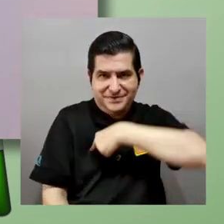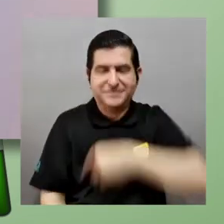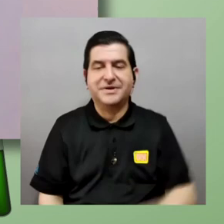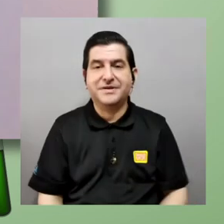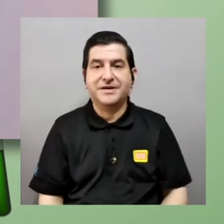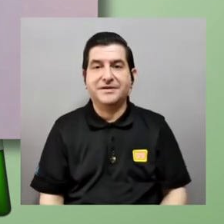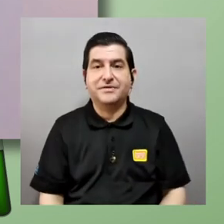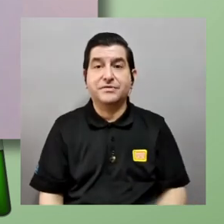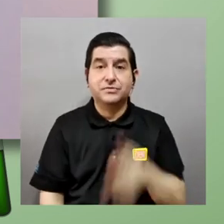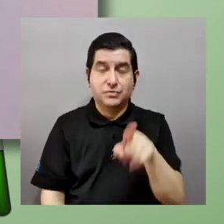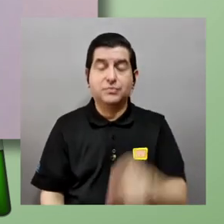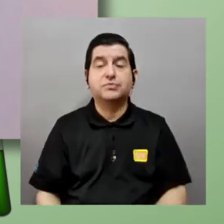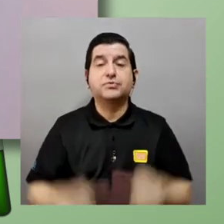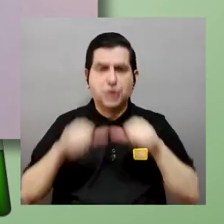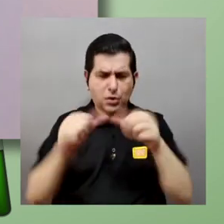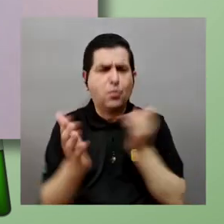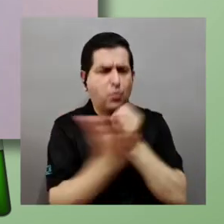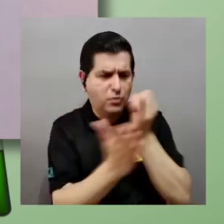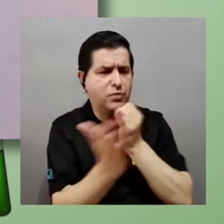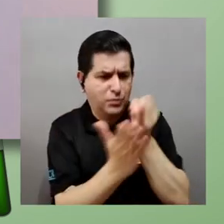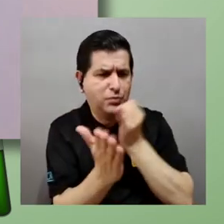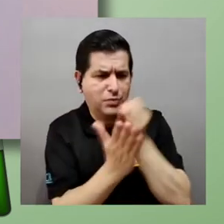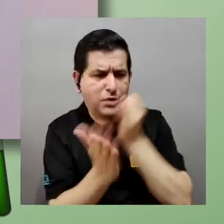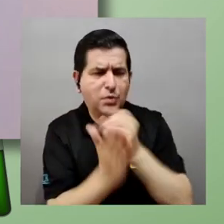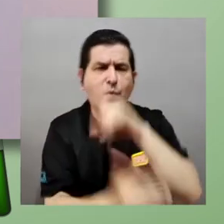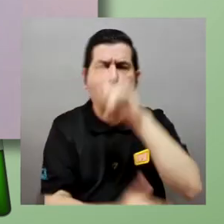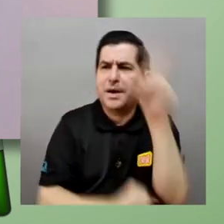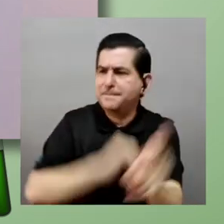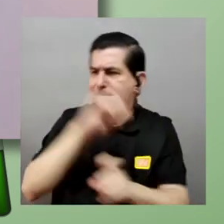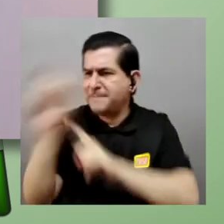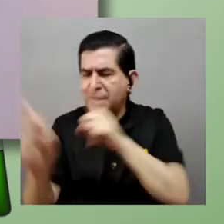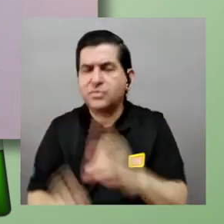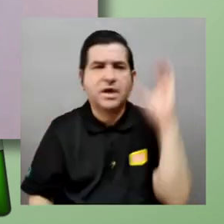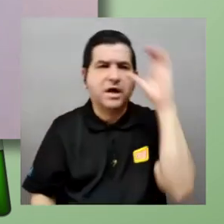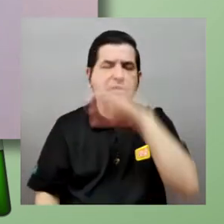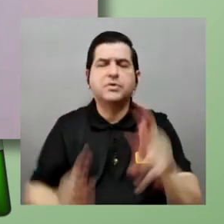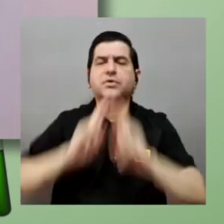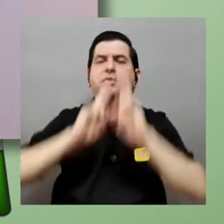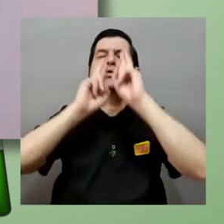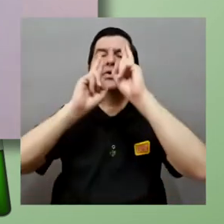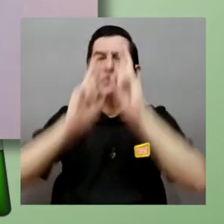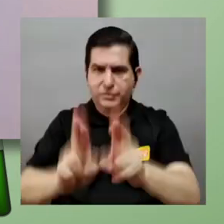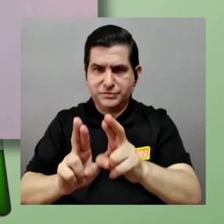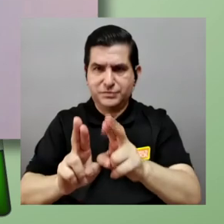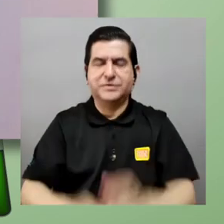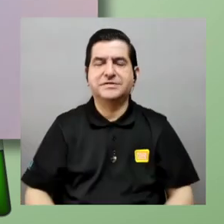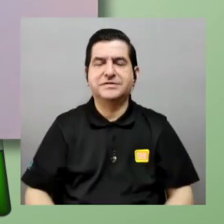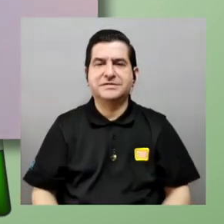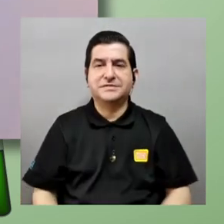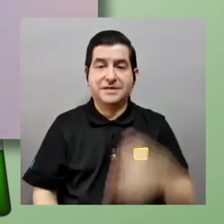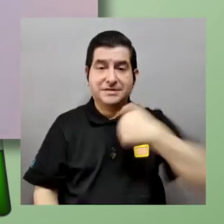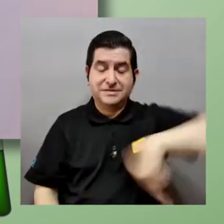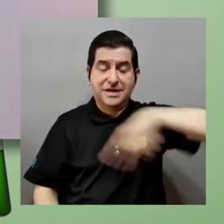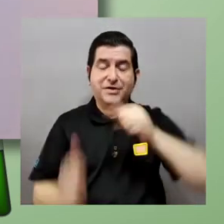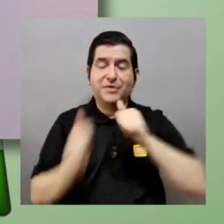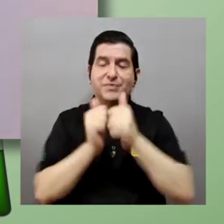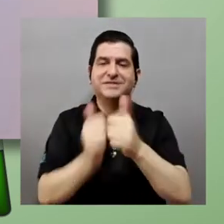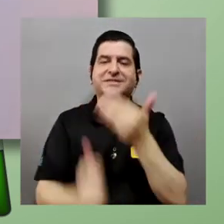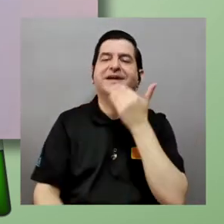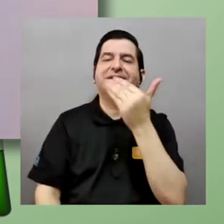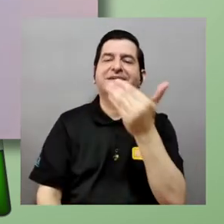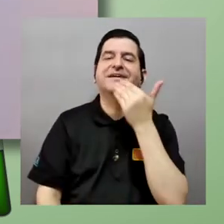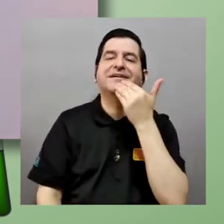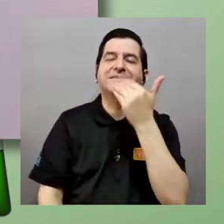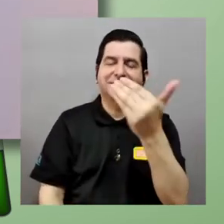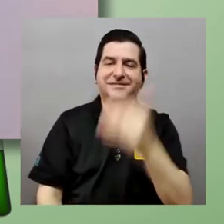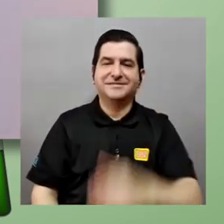acompañarnos quédese también investigando preguntando y buscando respuestas en